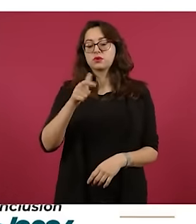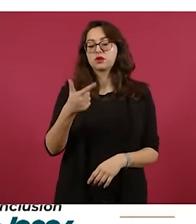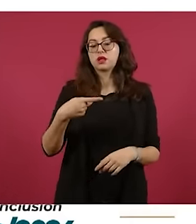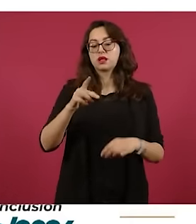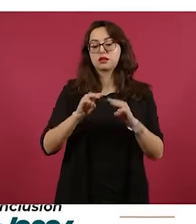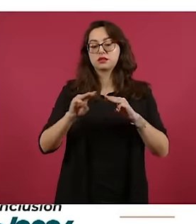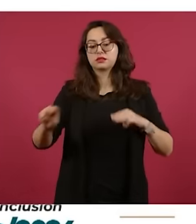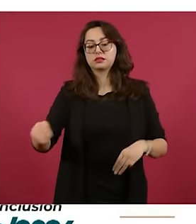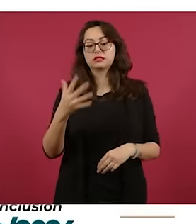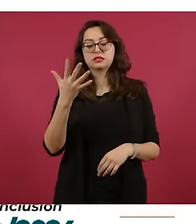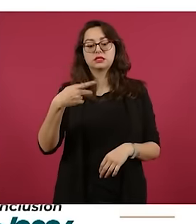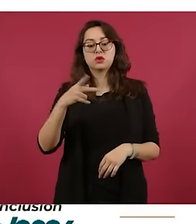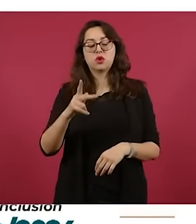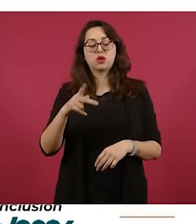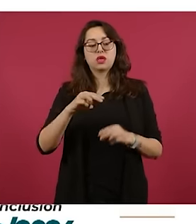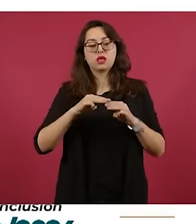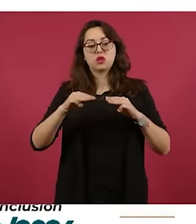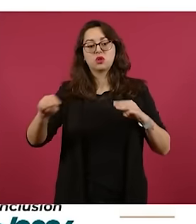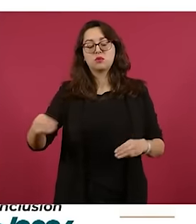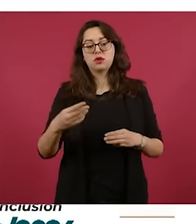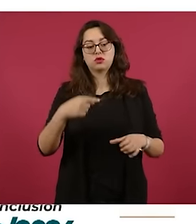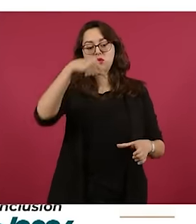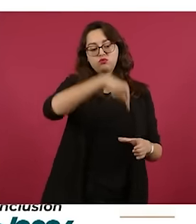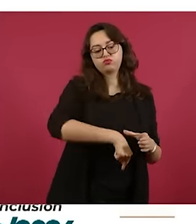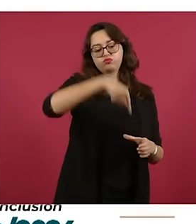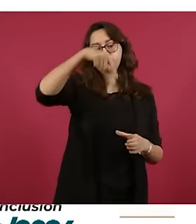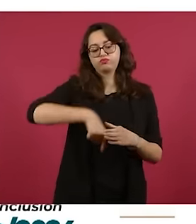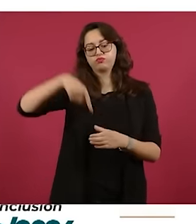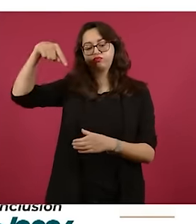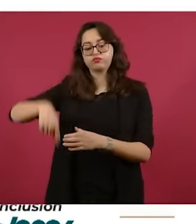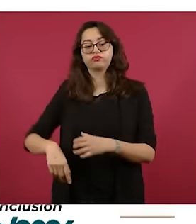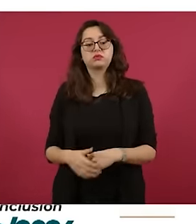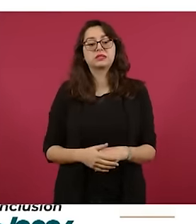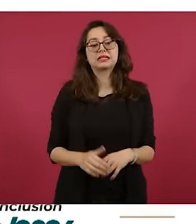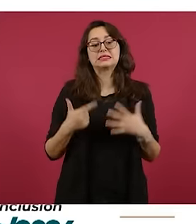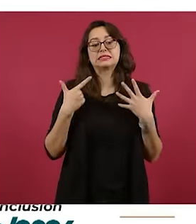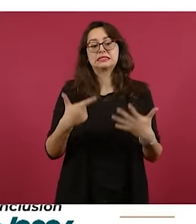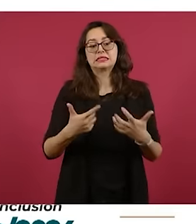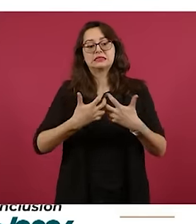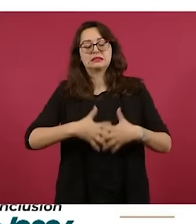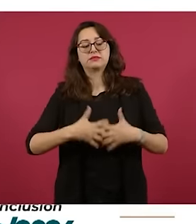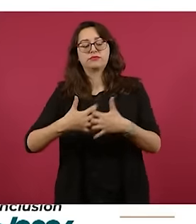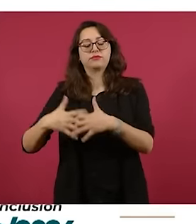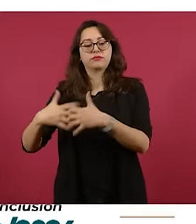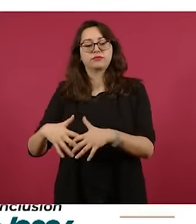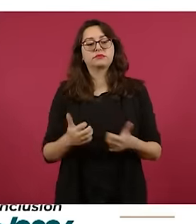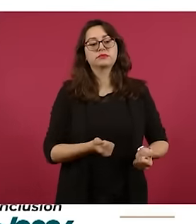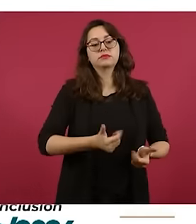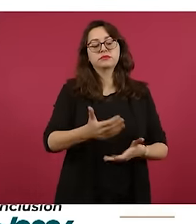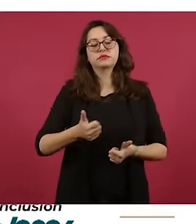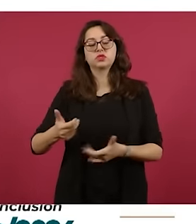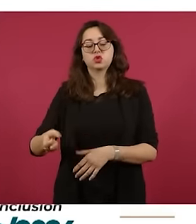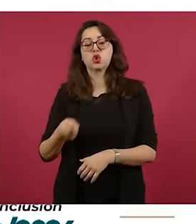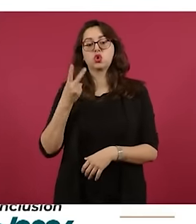kilómetros de interconexión de pozos nuevos, siete tanques, cuatro de rebombeo, dos de distribución y un cambio